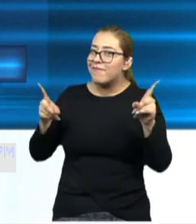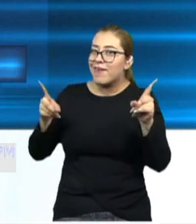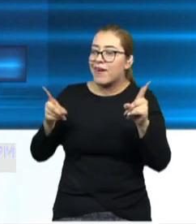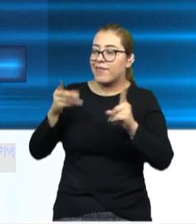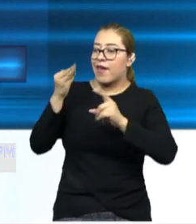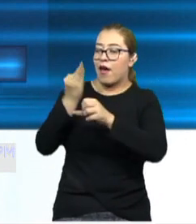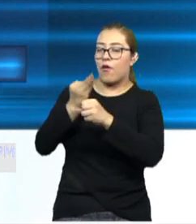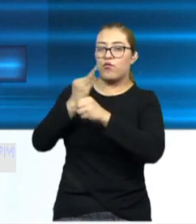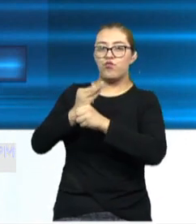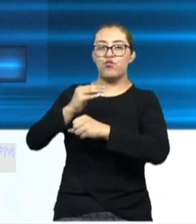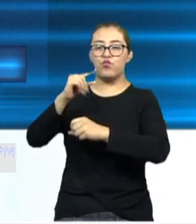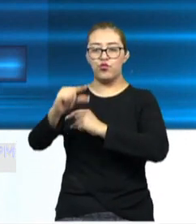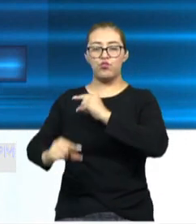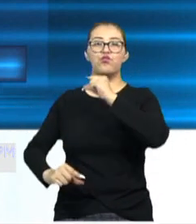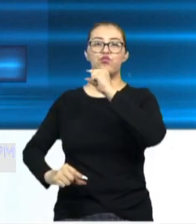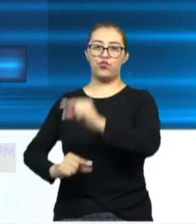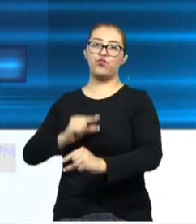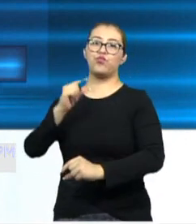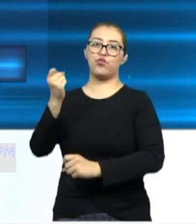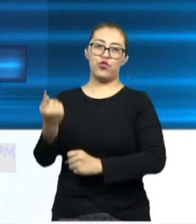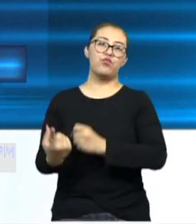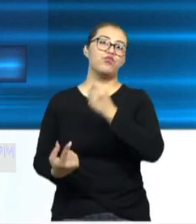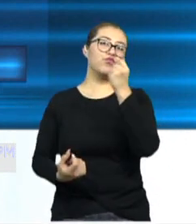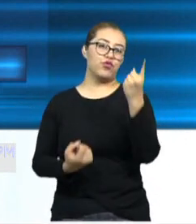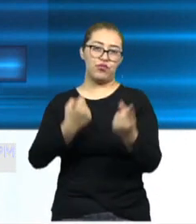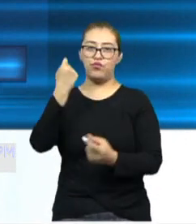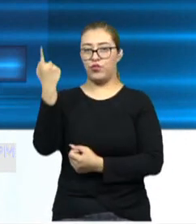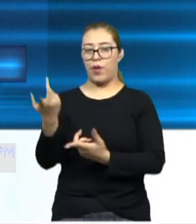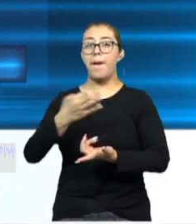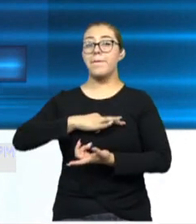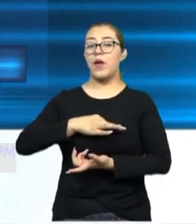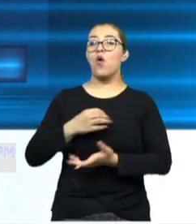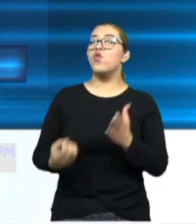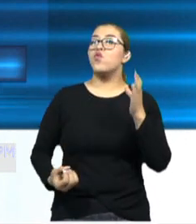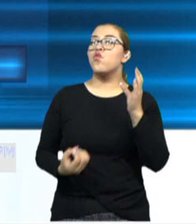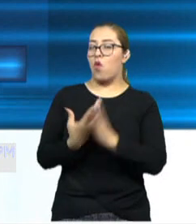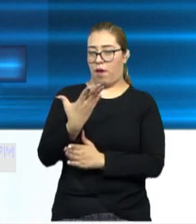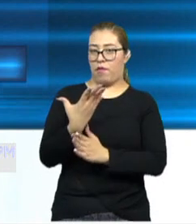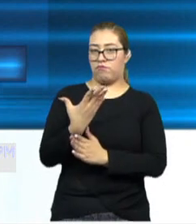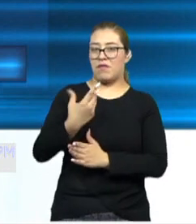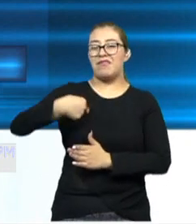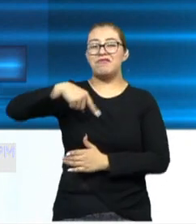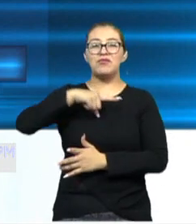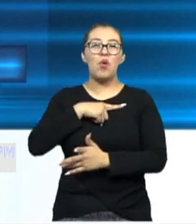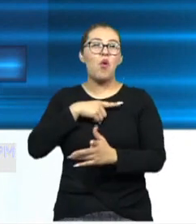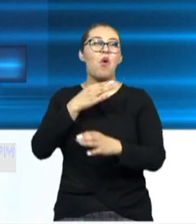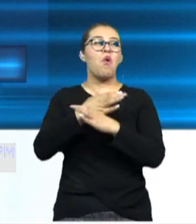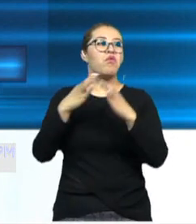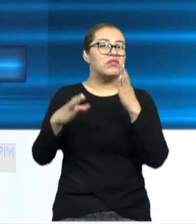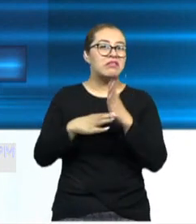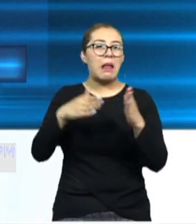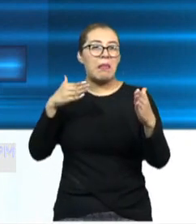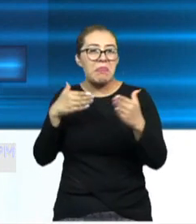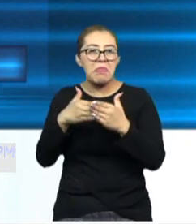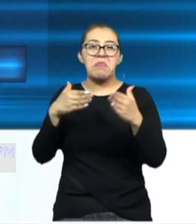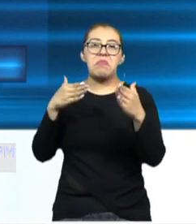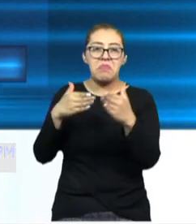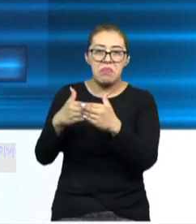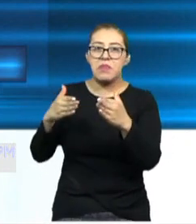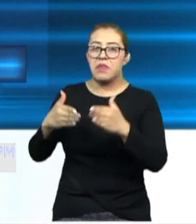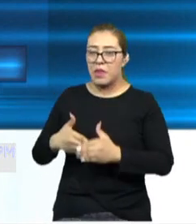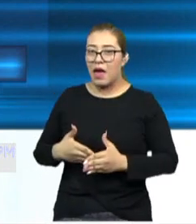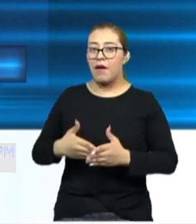presentando. Insisto, Miguel, es un virus nuevo. Tenemos que reconocer que tenemos muchas limitaciones. A pesar de que hay tantos avances